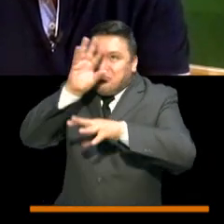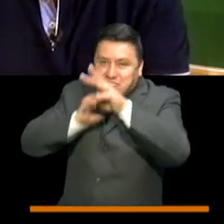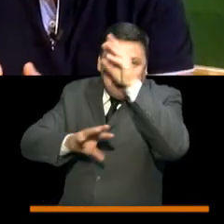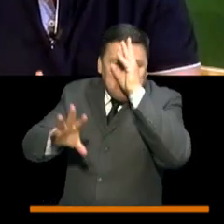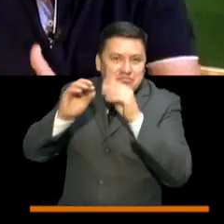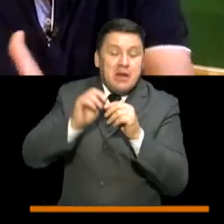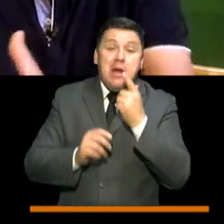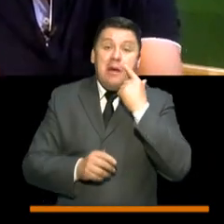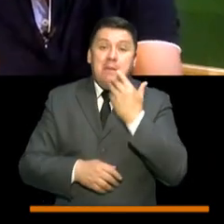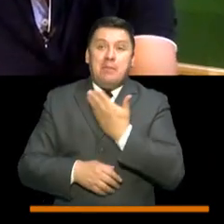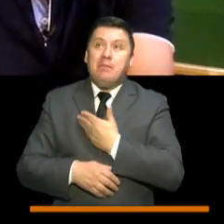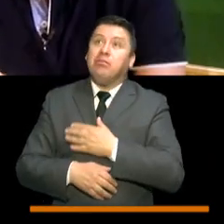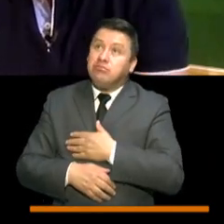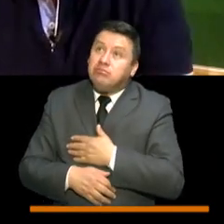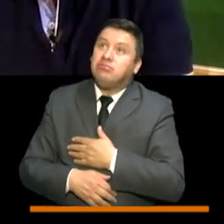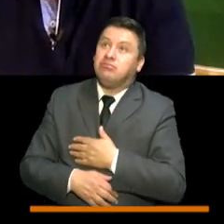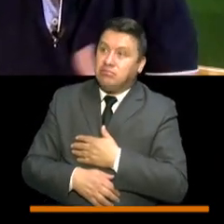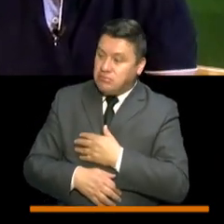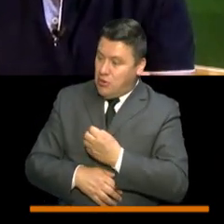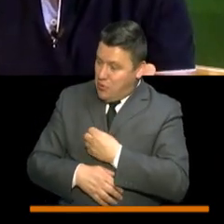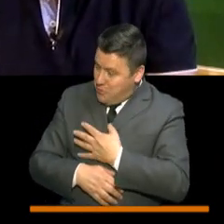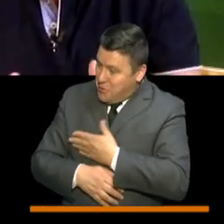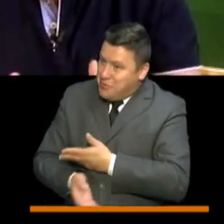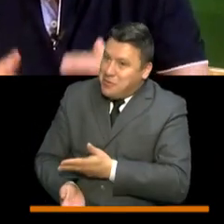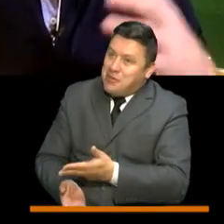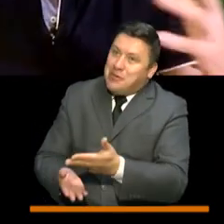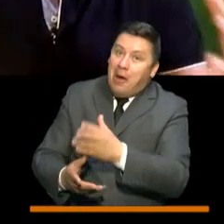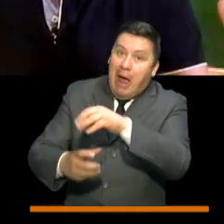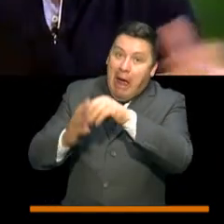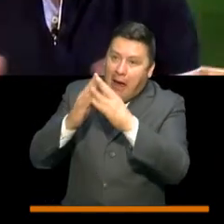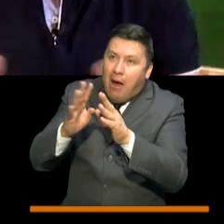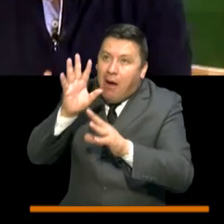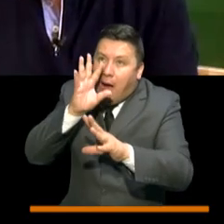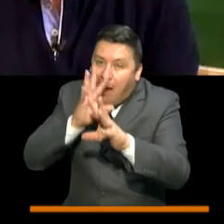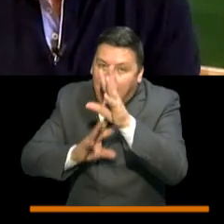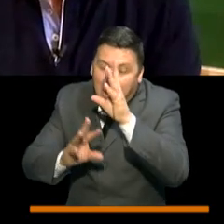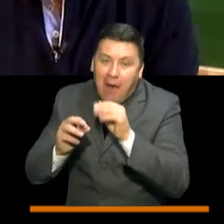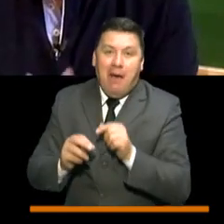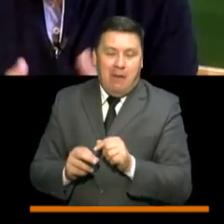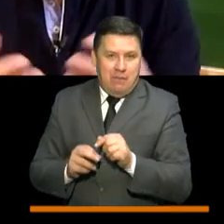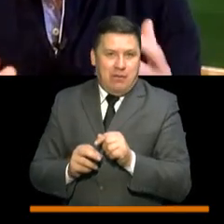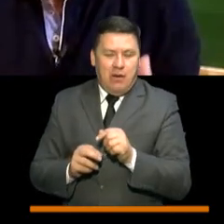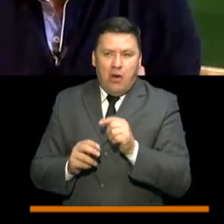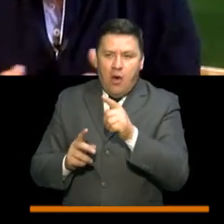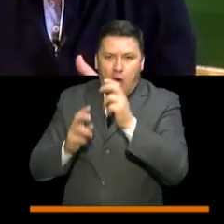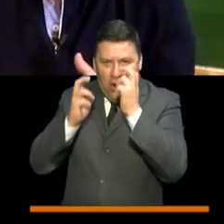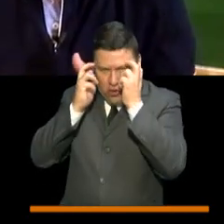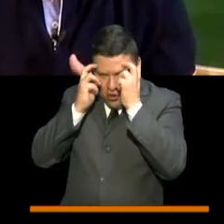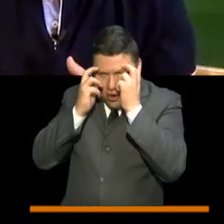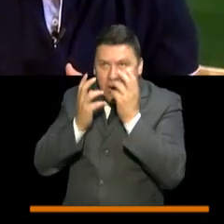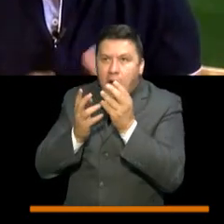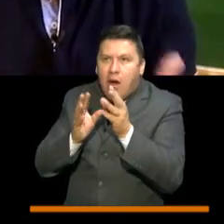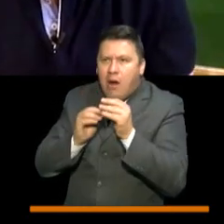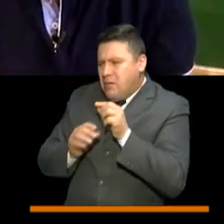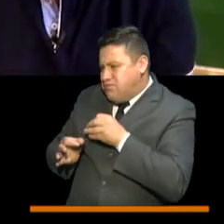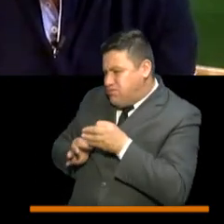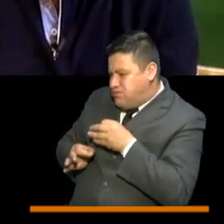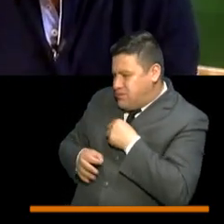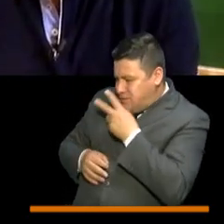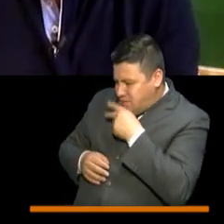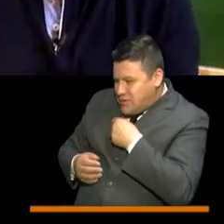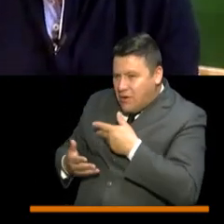los padres de familia siguen dándoles la oportunidad para que ellos engrosen su conocimiento, sus capacidades básicas,